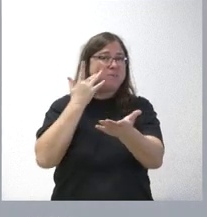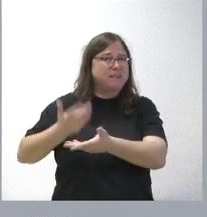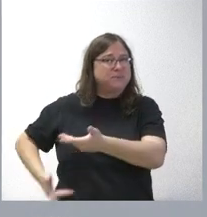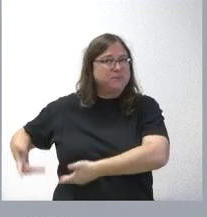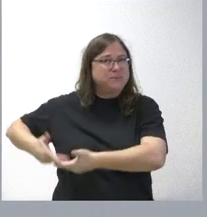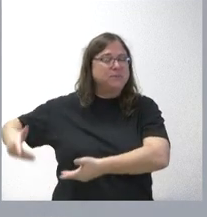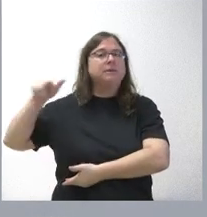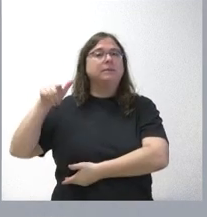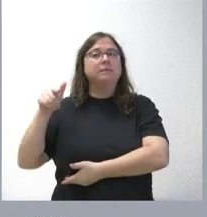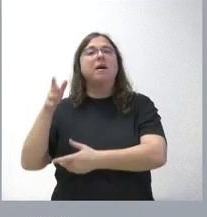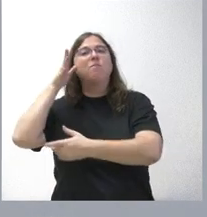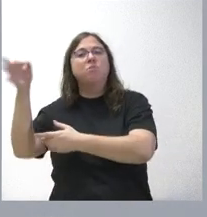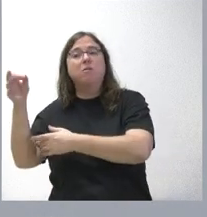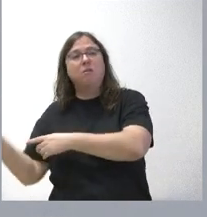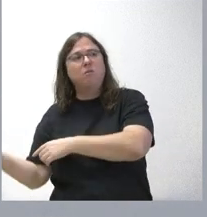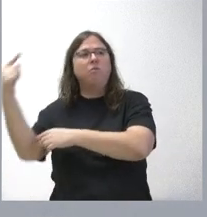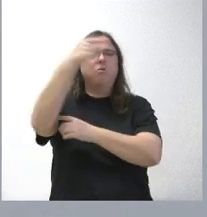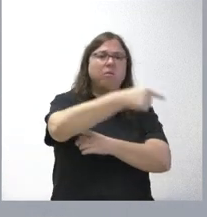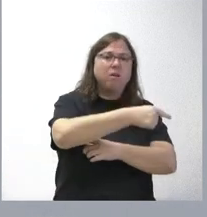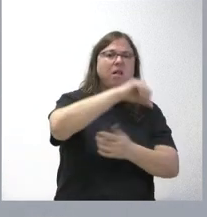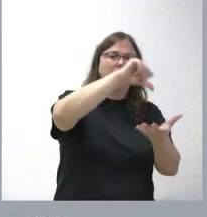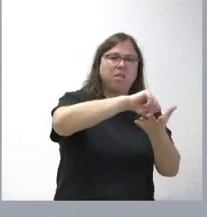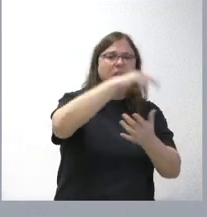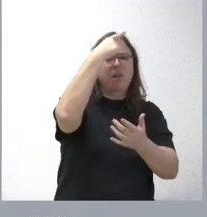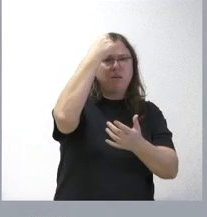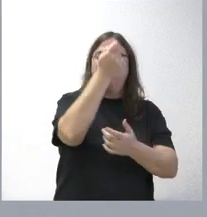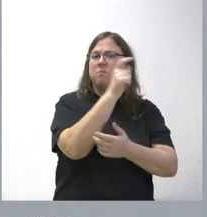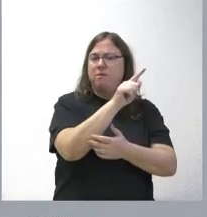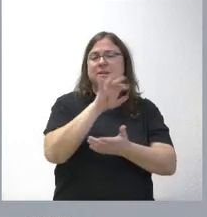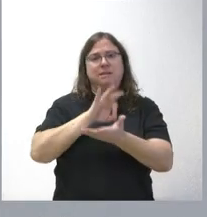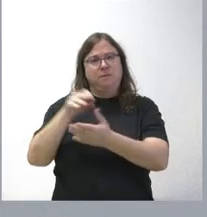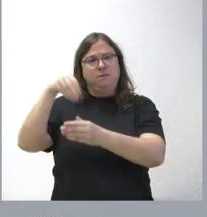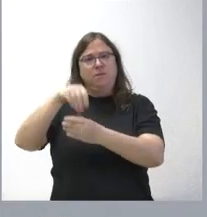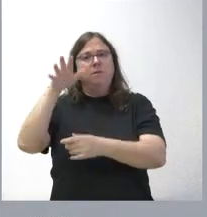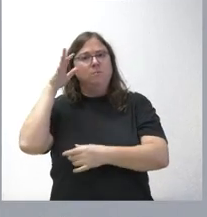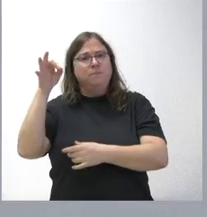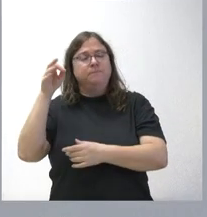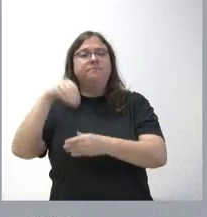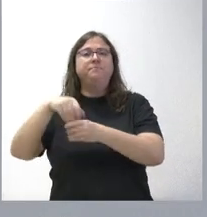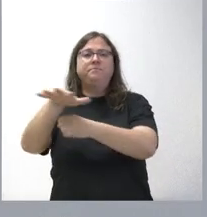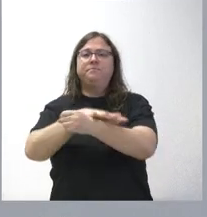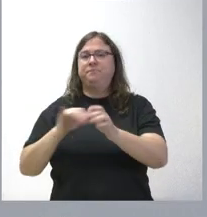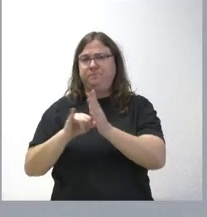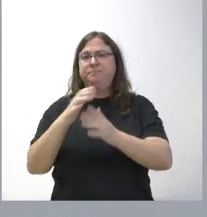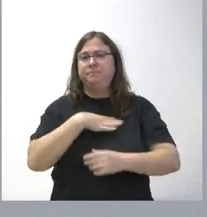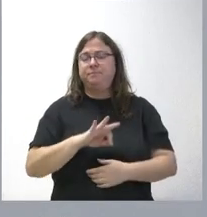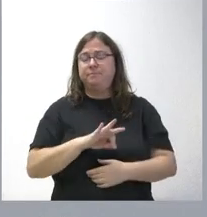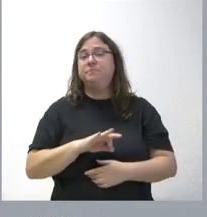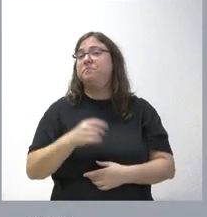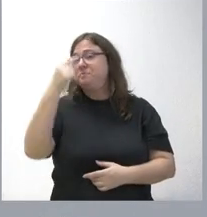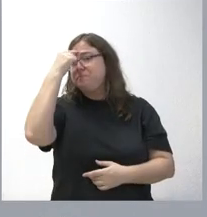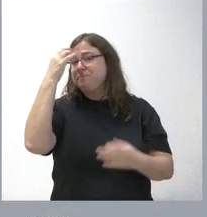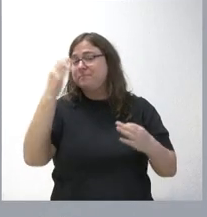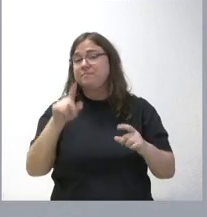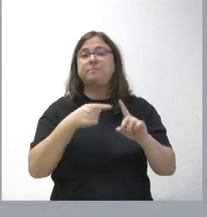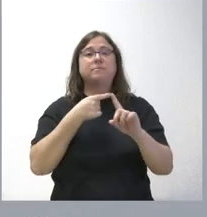que estas personas tengan que desplazarse a la capital de Ávila para recibir ese servicio y, por tanto, lo puedan recibir en su entorno más cercano, teniendo en cuenta que,